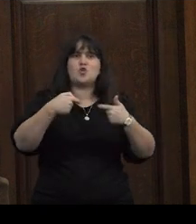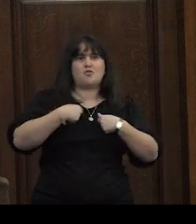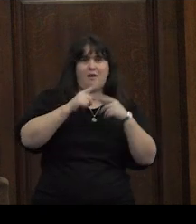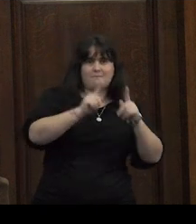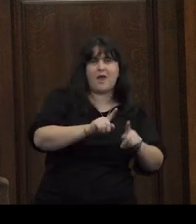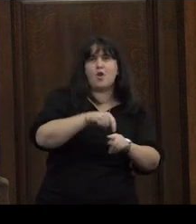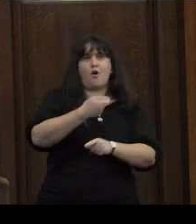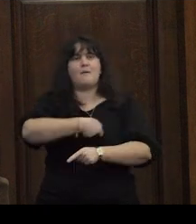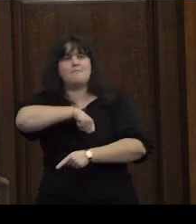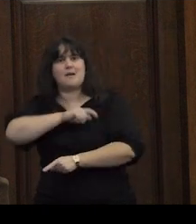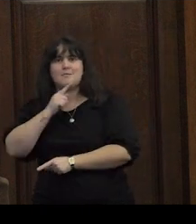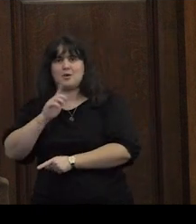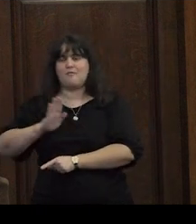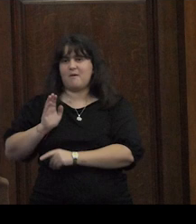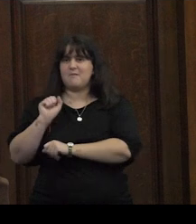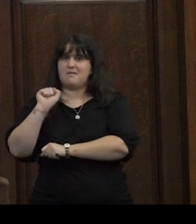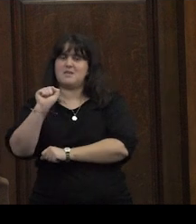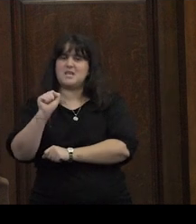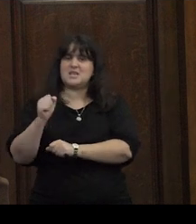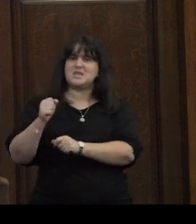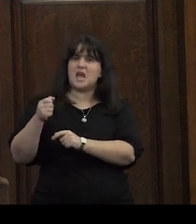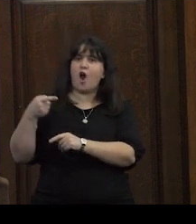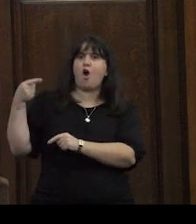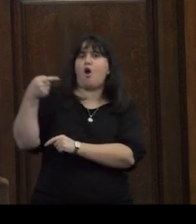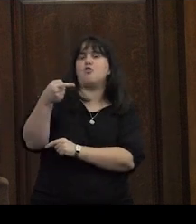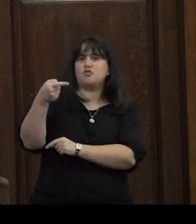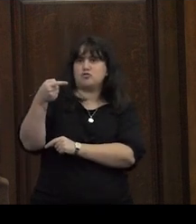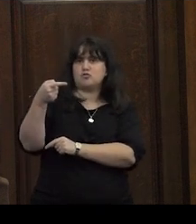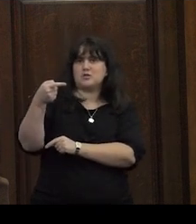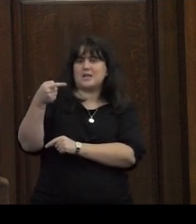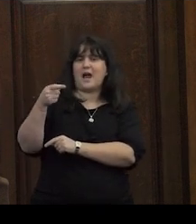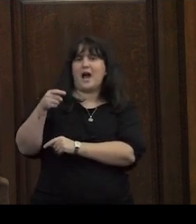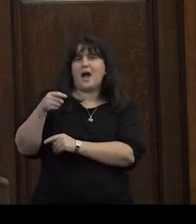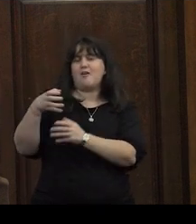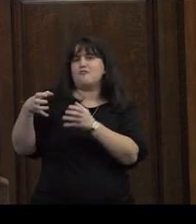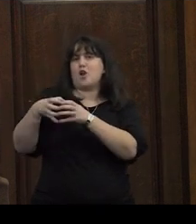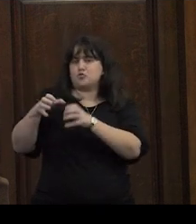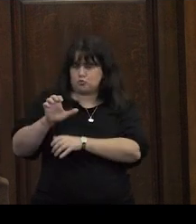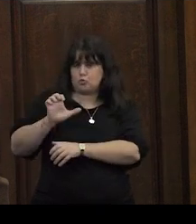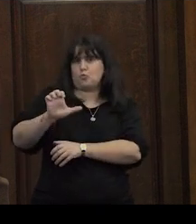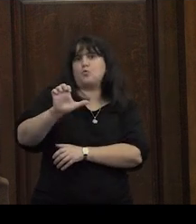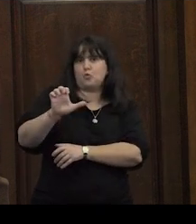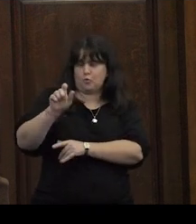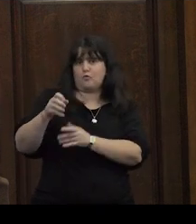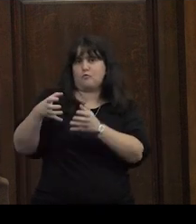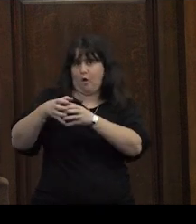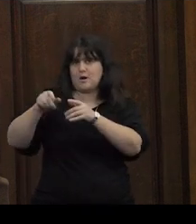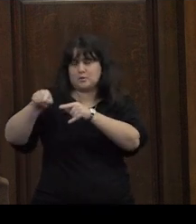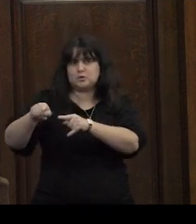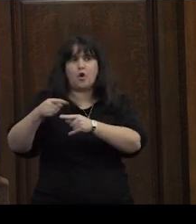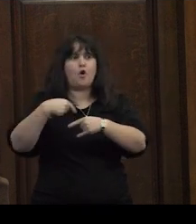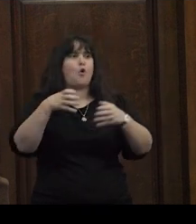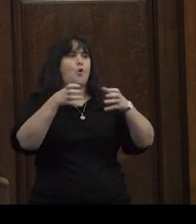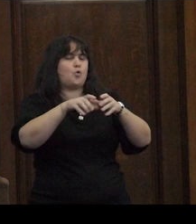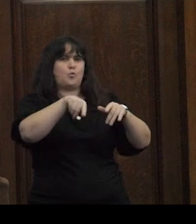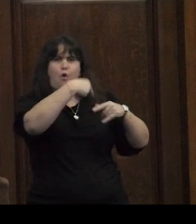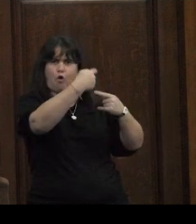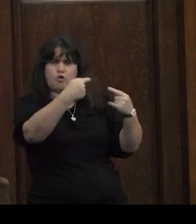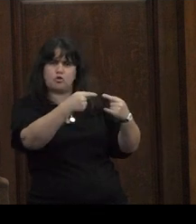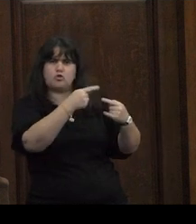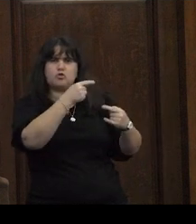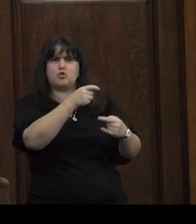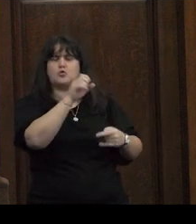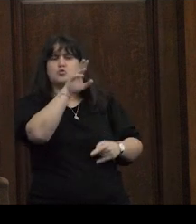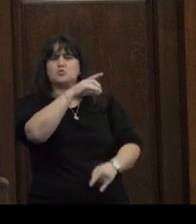las feministas en contra de la sentencia por violación del grupo La Manada o el grupo Las Tesis en